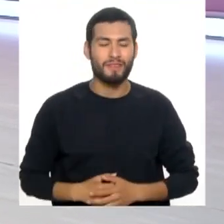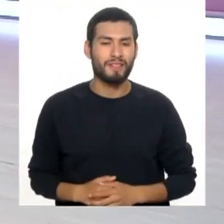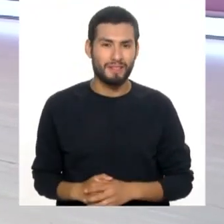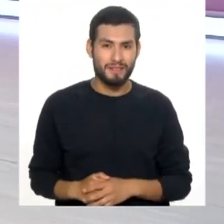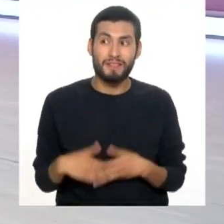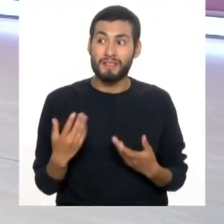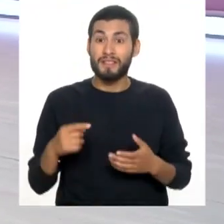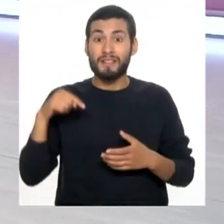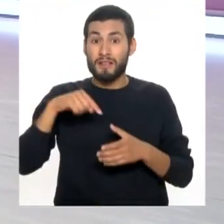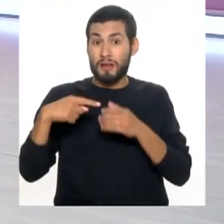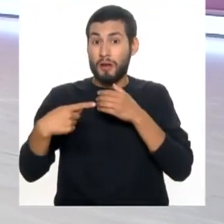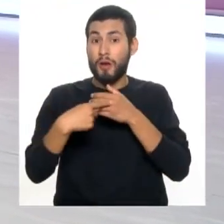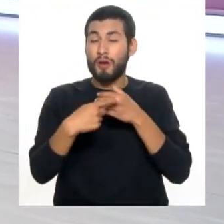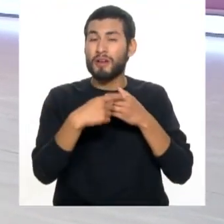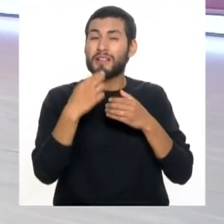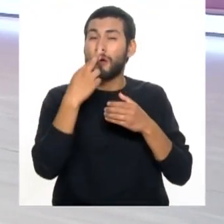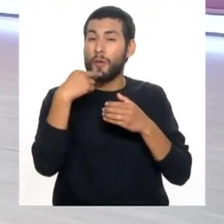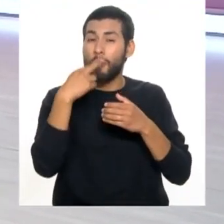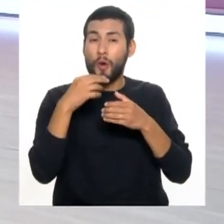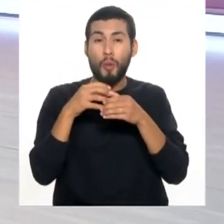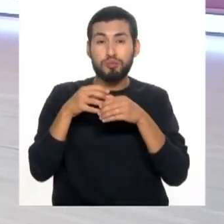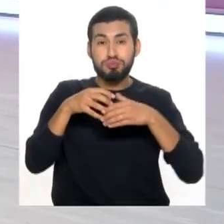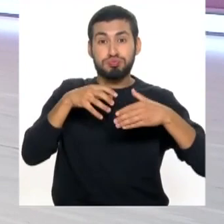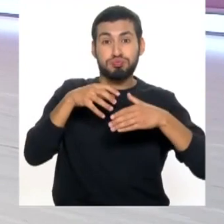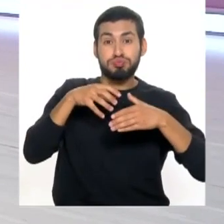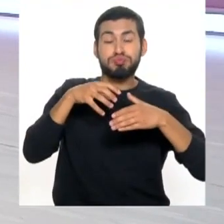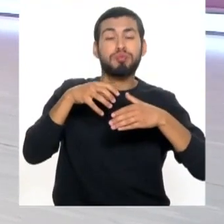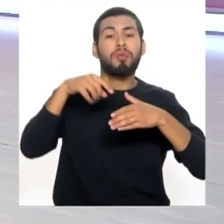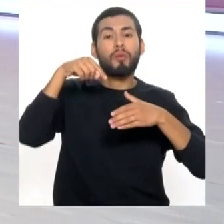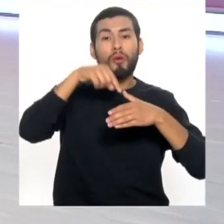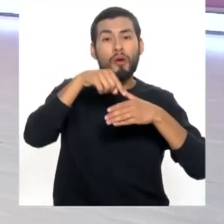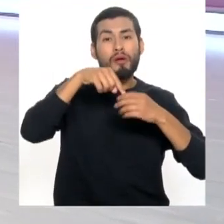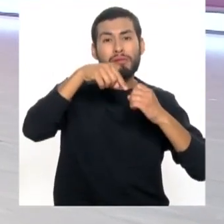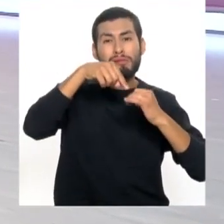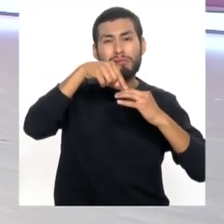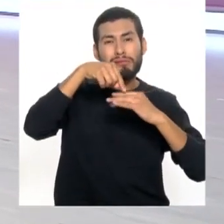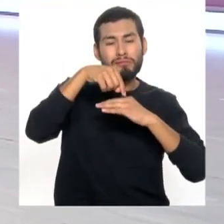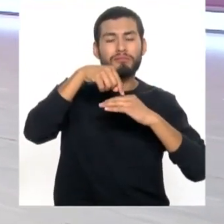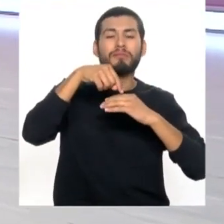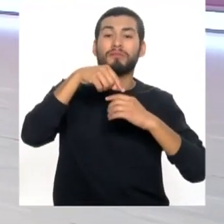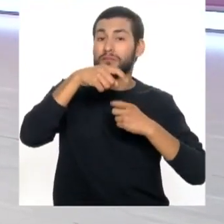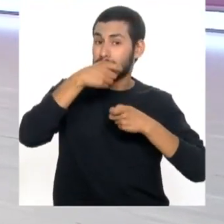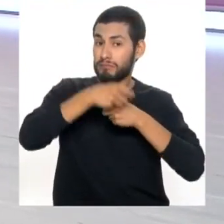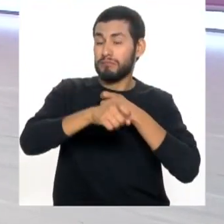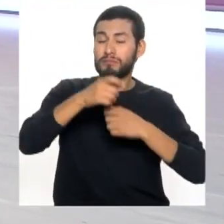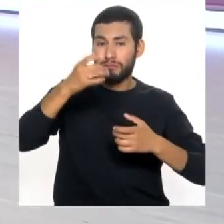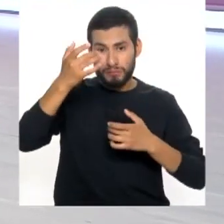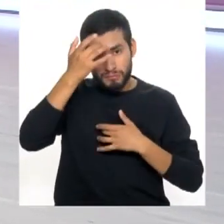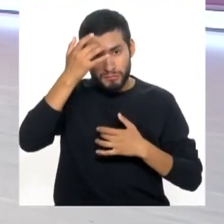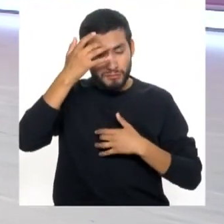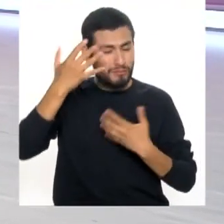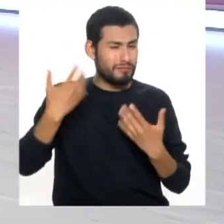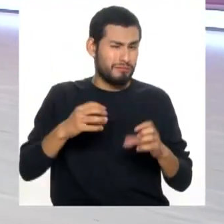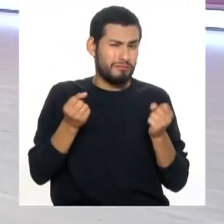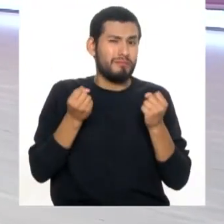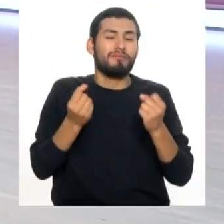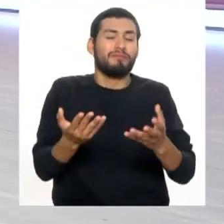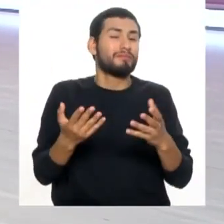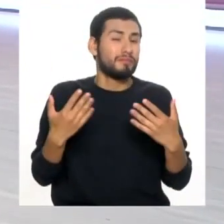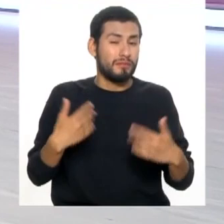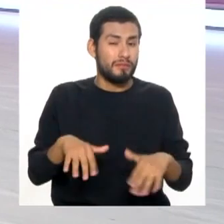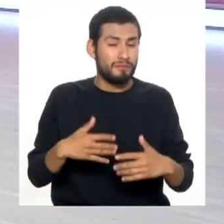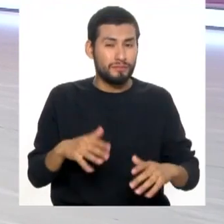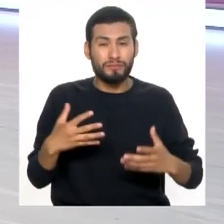es una inflamación que sucede en las encías luego penetra y se hace una enfermedad mayor con un impacto muy, muy importante